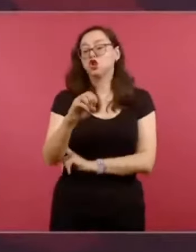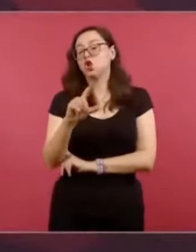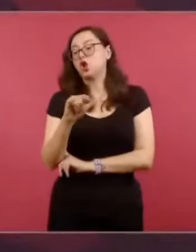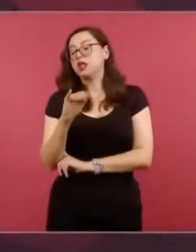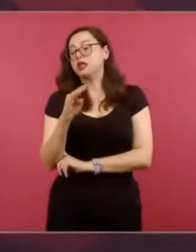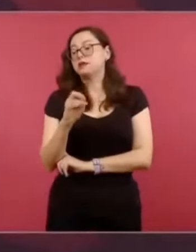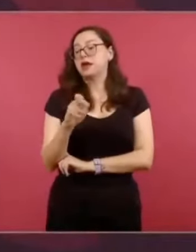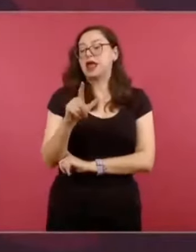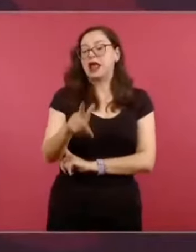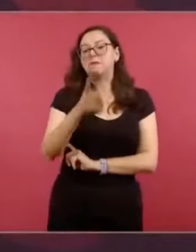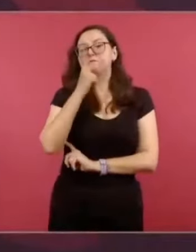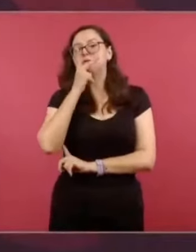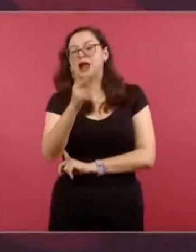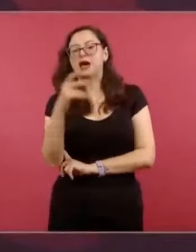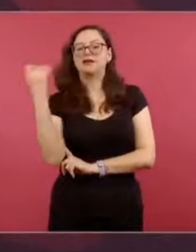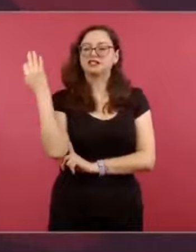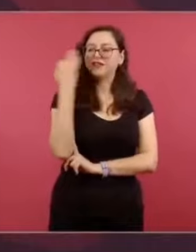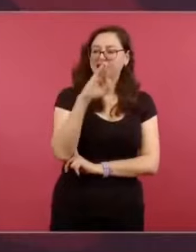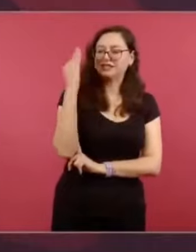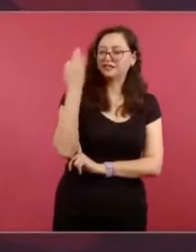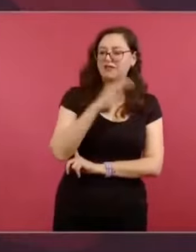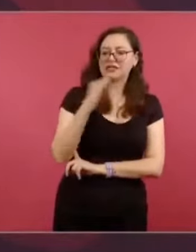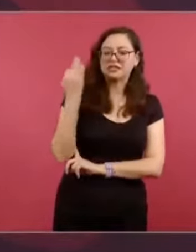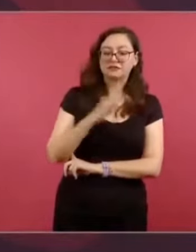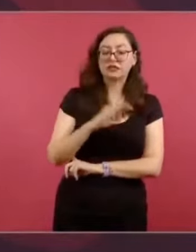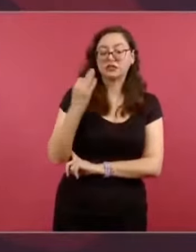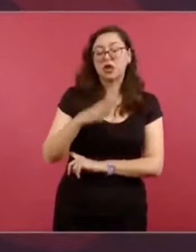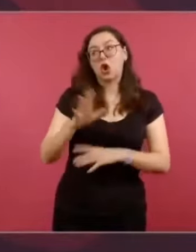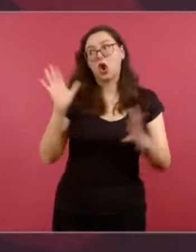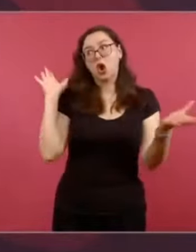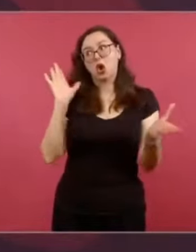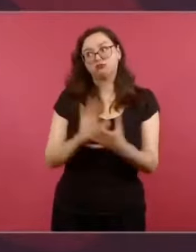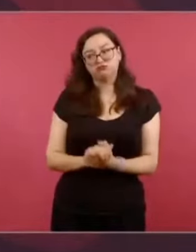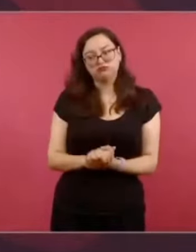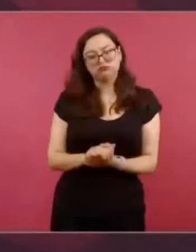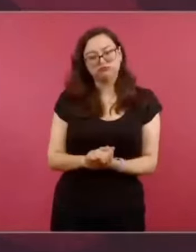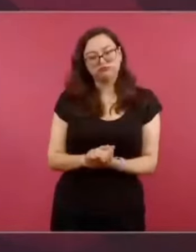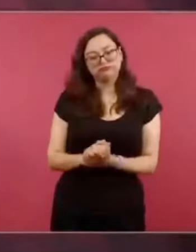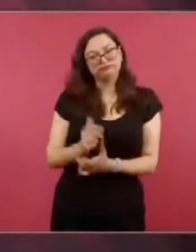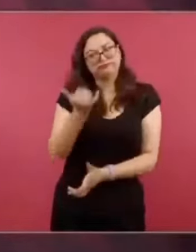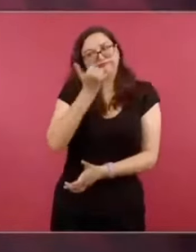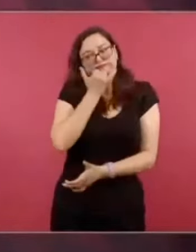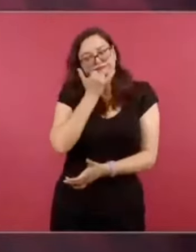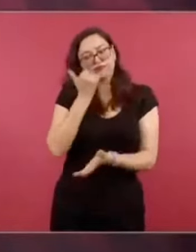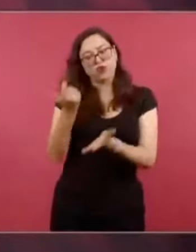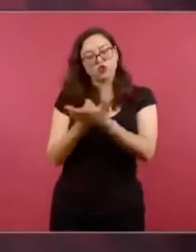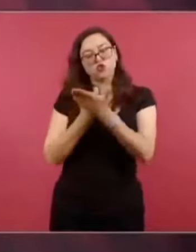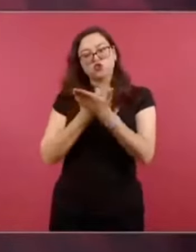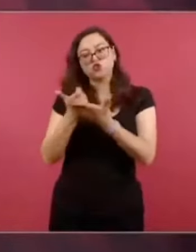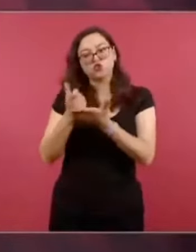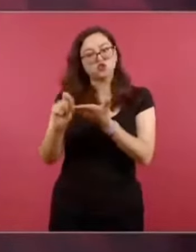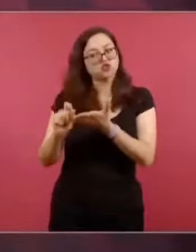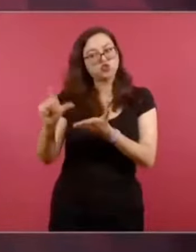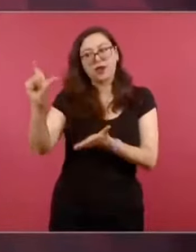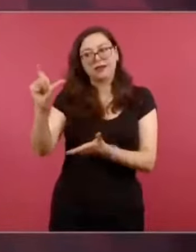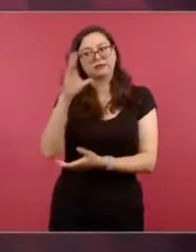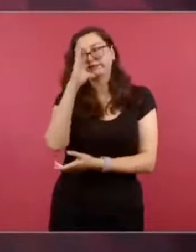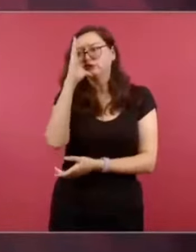mentiras, de que no se podían subir el salario. ¿Cómo vamos a subir el salario? Va a haber inflación.